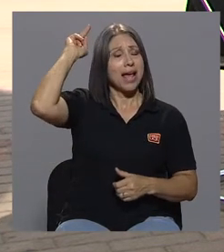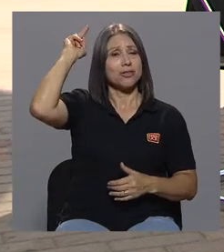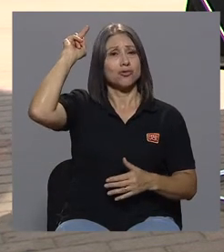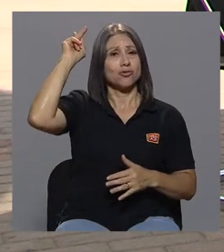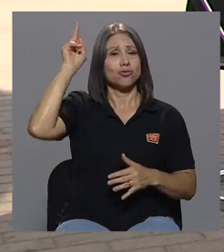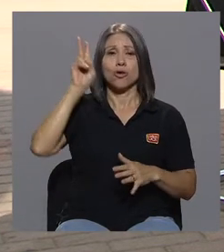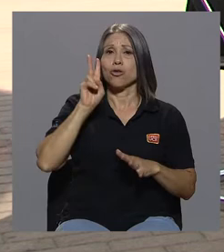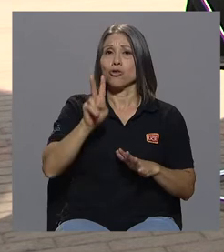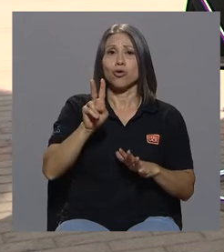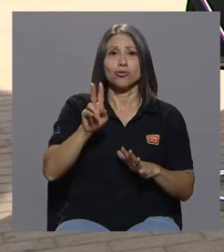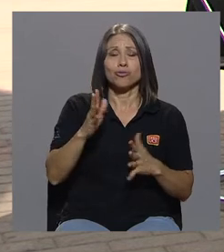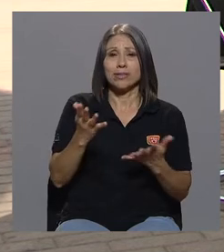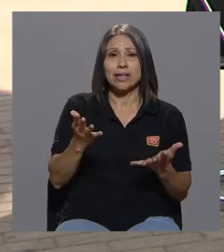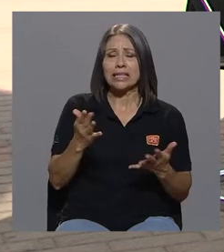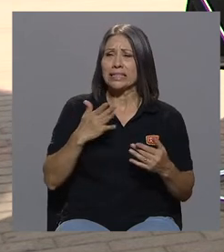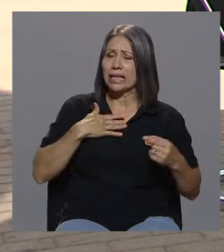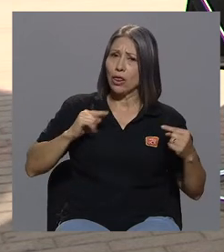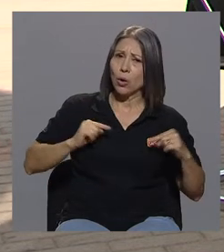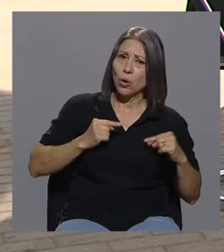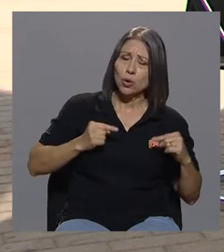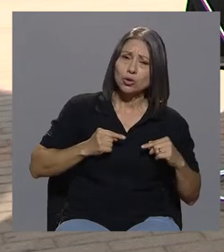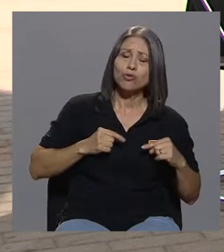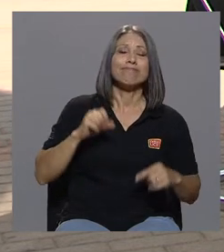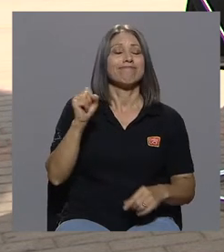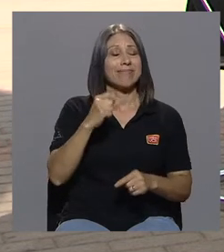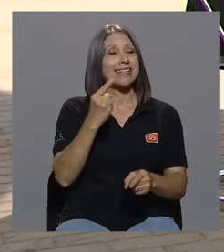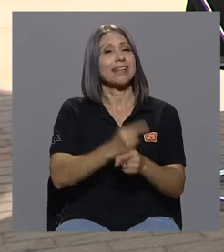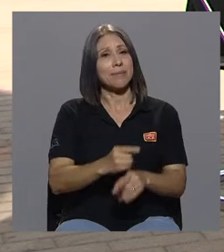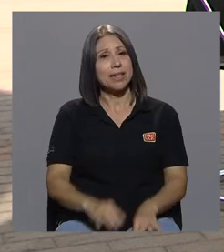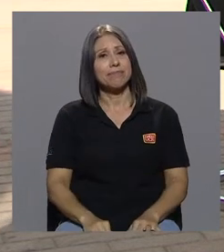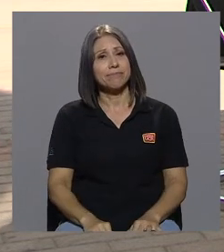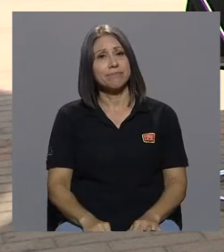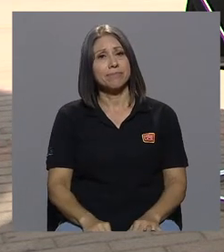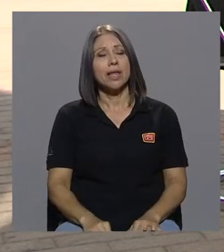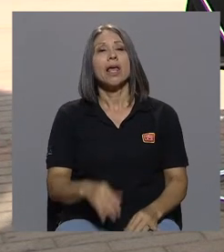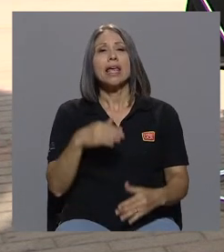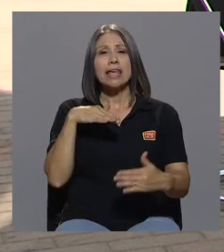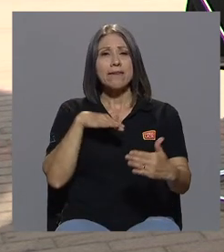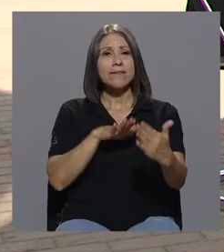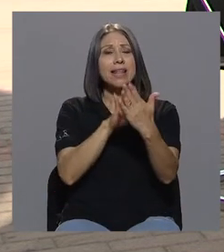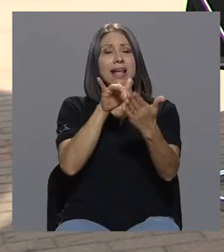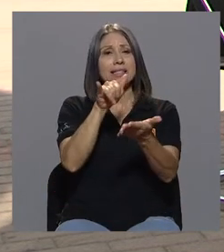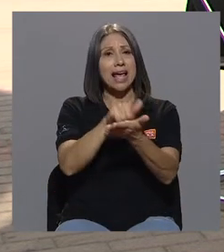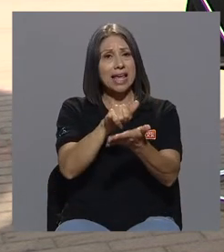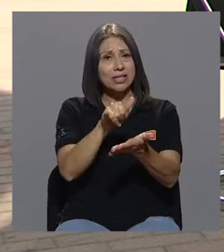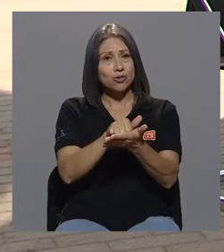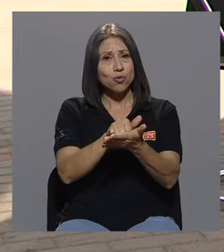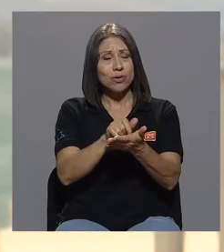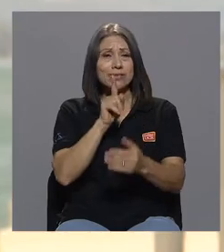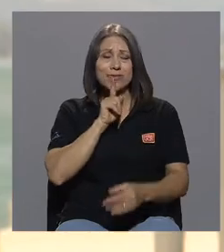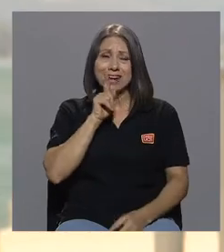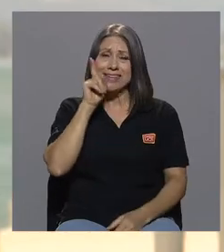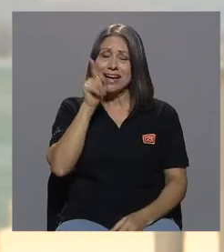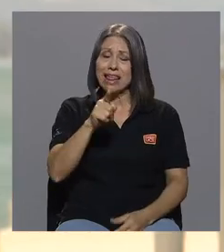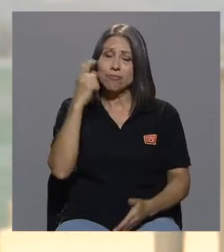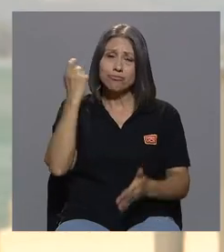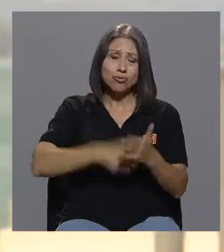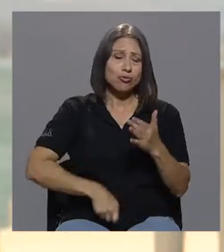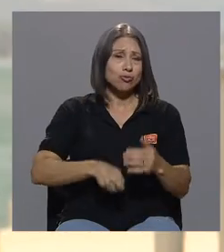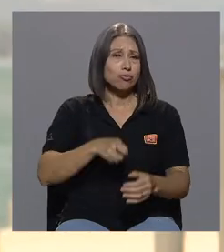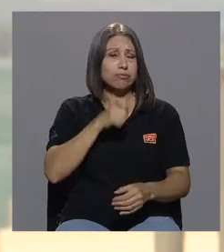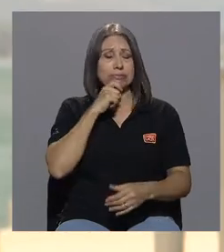Porque... Qué doloroso, Mario. Sí, exactamente. Y enfrentarse a eso es una realidad bastante dura, bastante cruda.